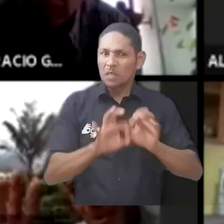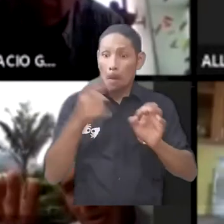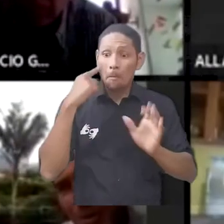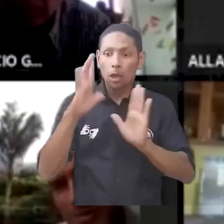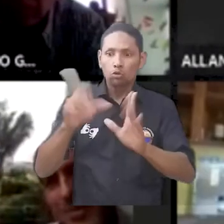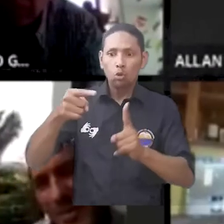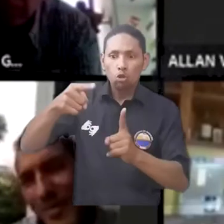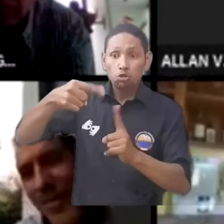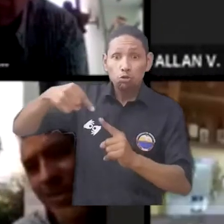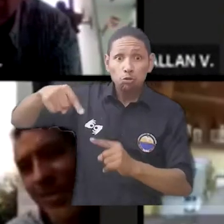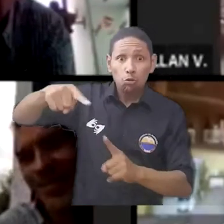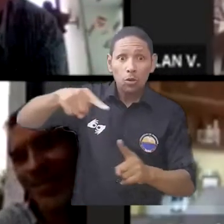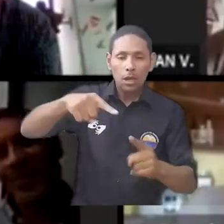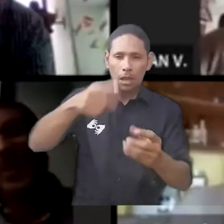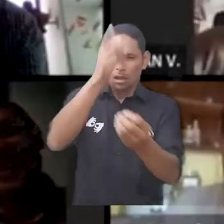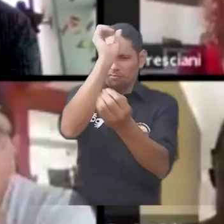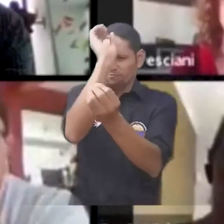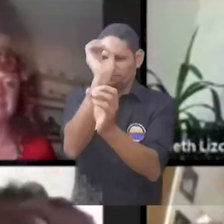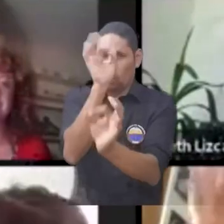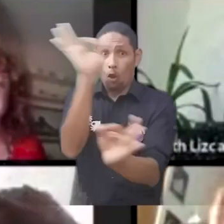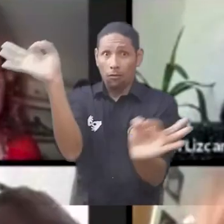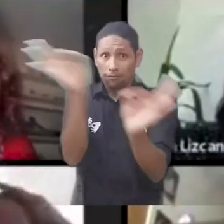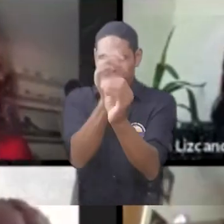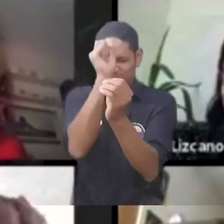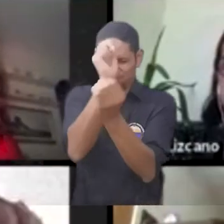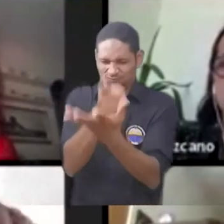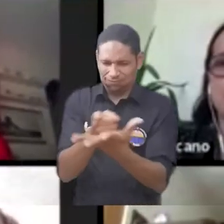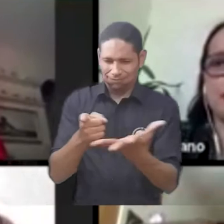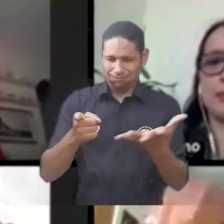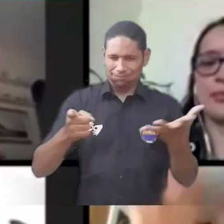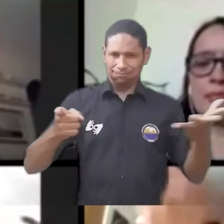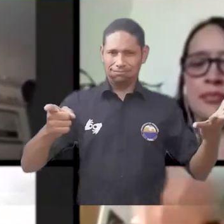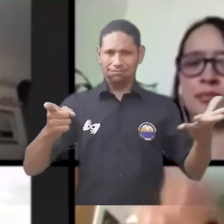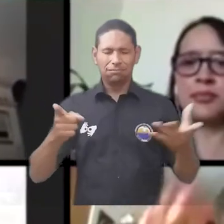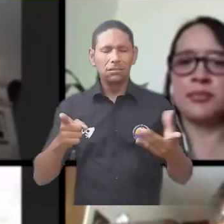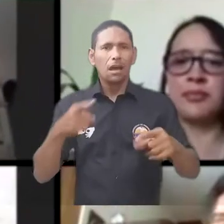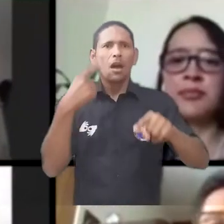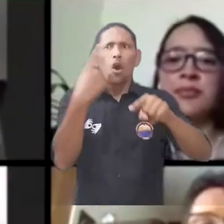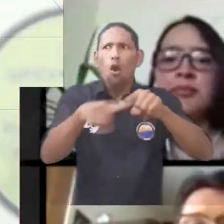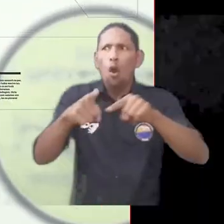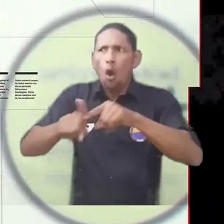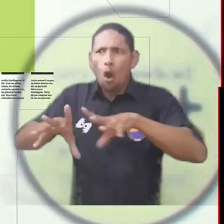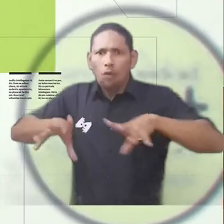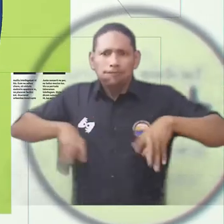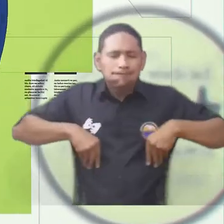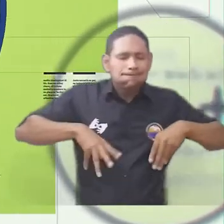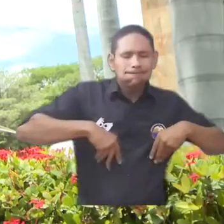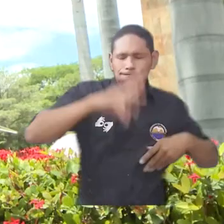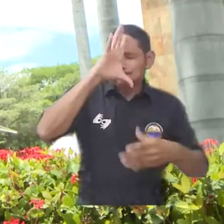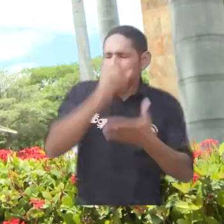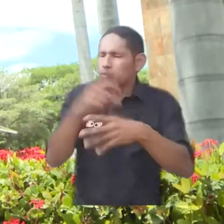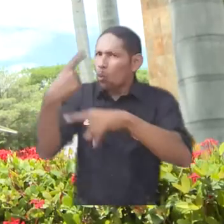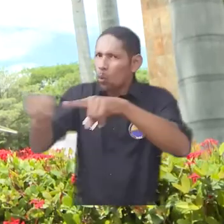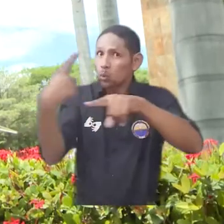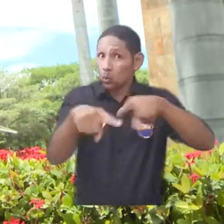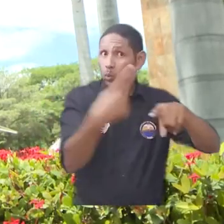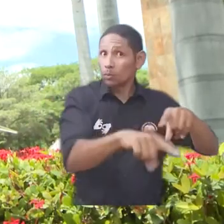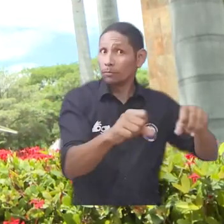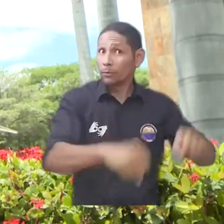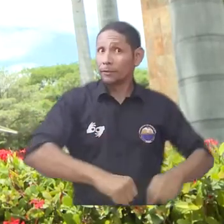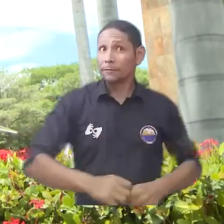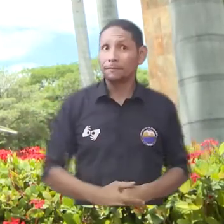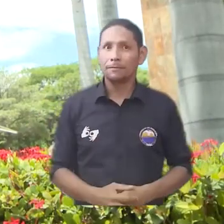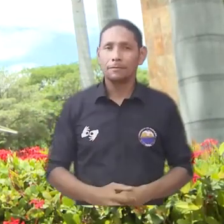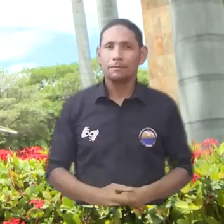y multidimensional que admite todos estos tipos de puntos de vista. Continuando con el tema del